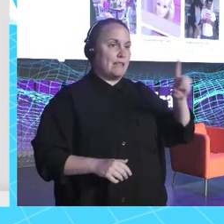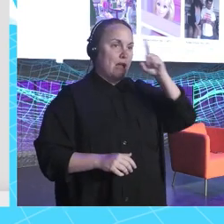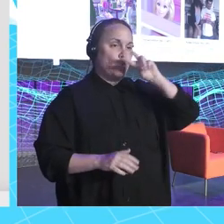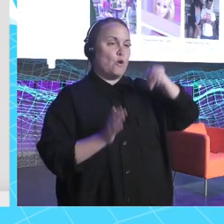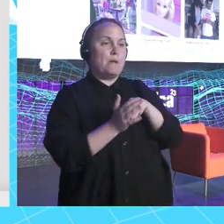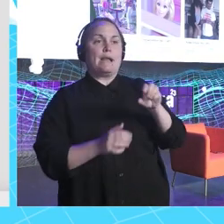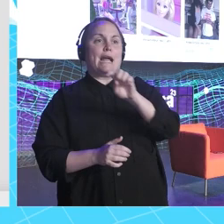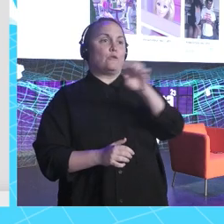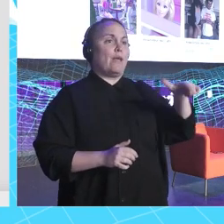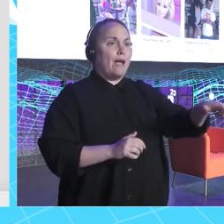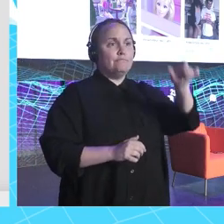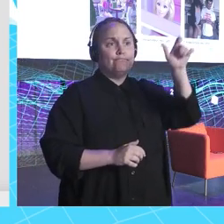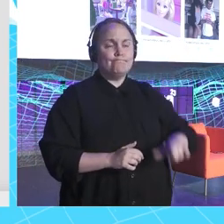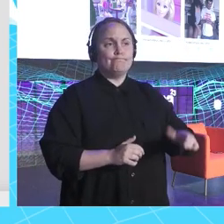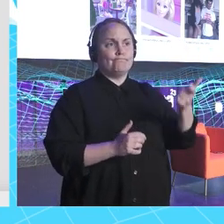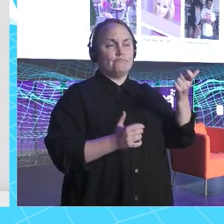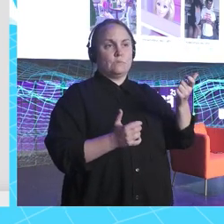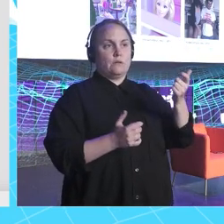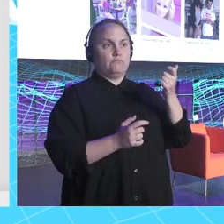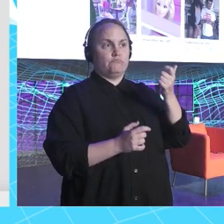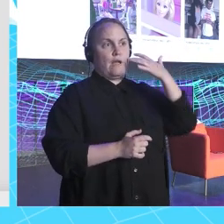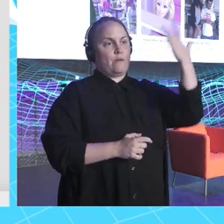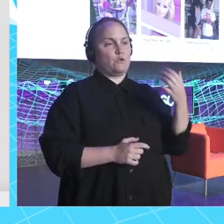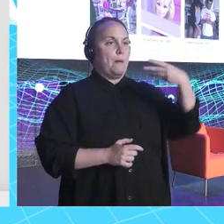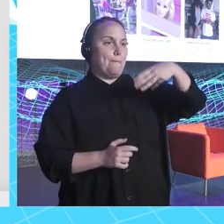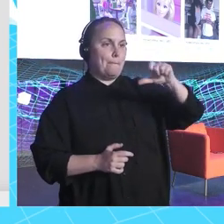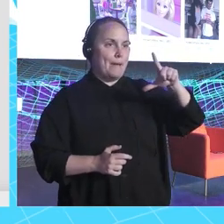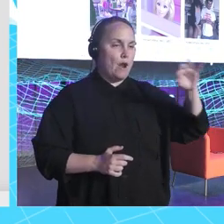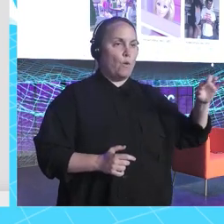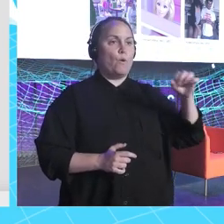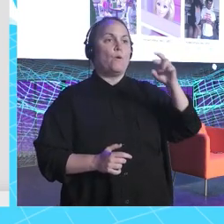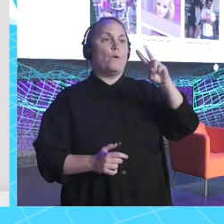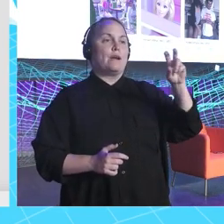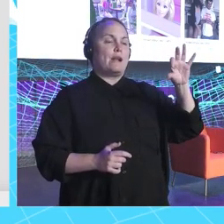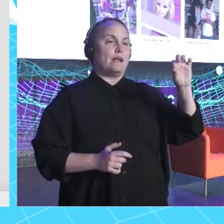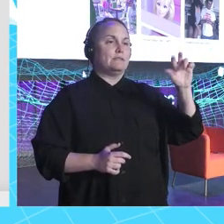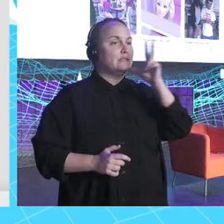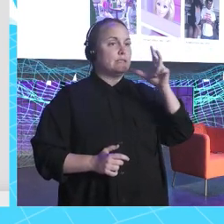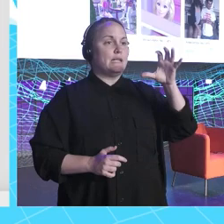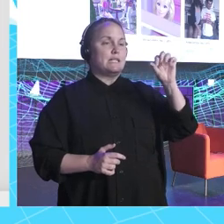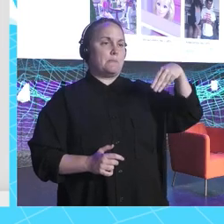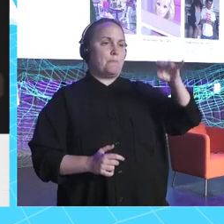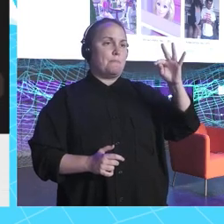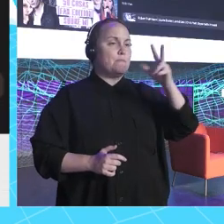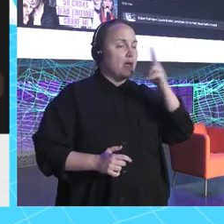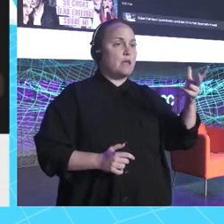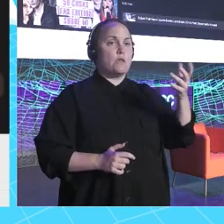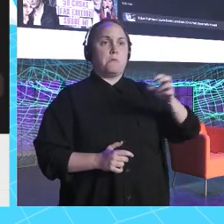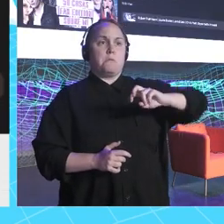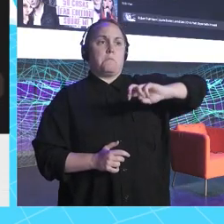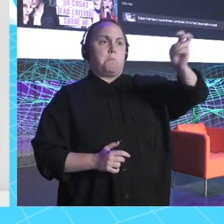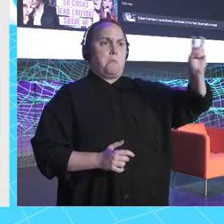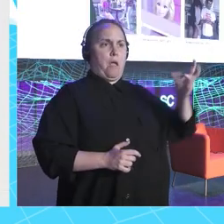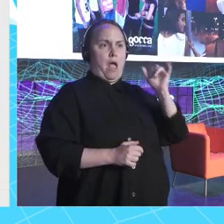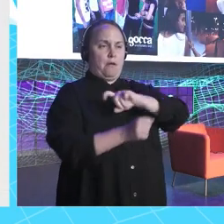Inés Me Llama, o sea, estos son nombres increíbles. Y entonces yo me metí en YouTube y es verdad que hacer doblajes era más diferente. Y entonces,